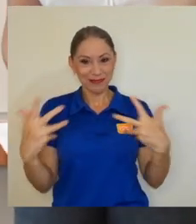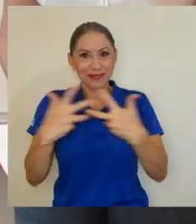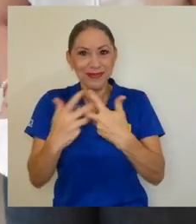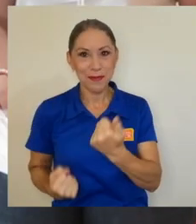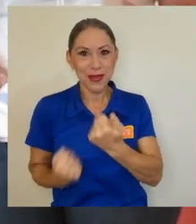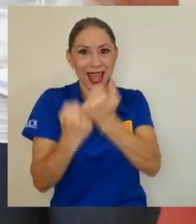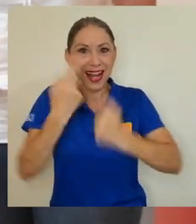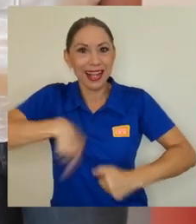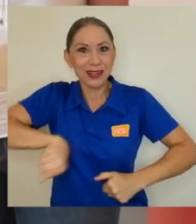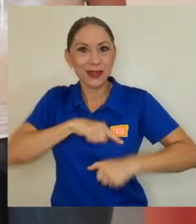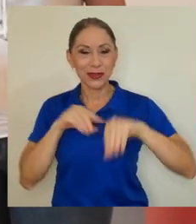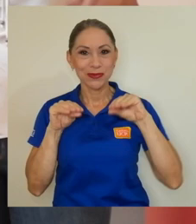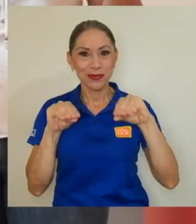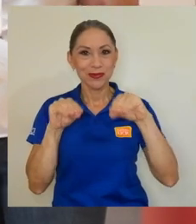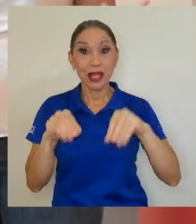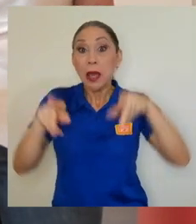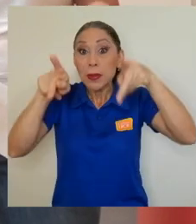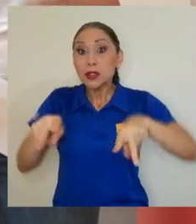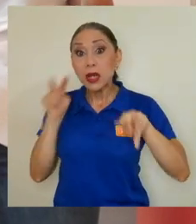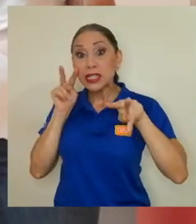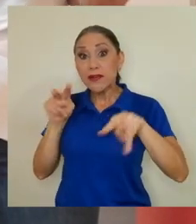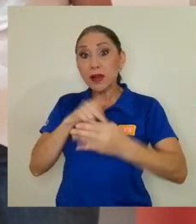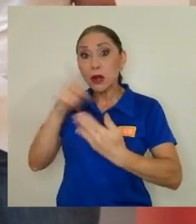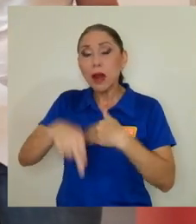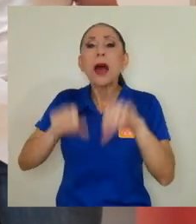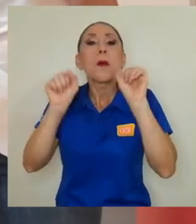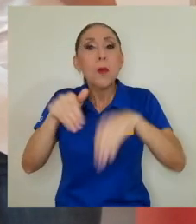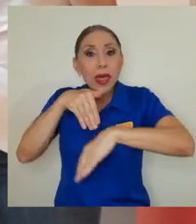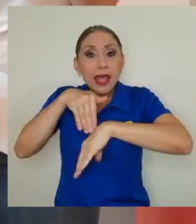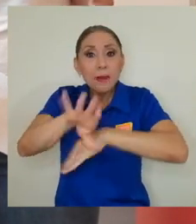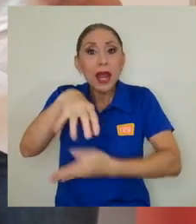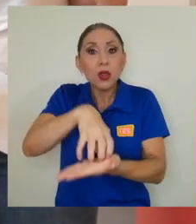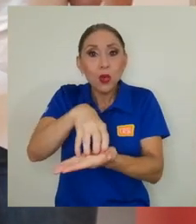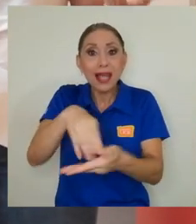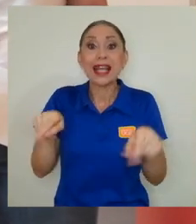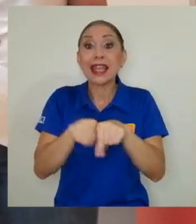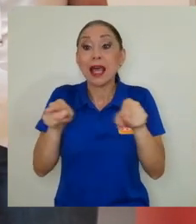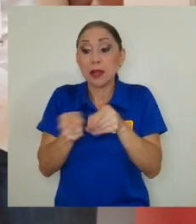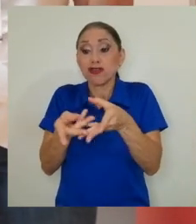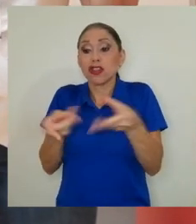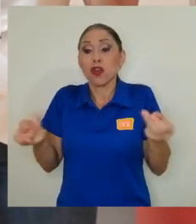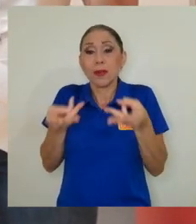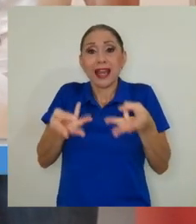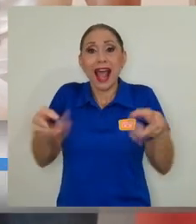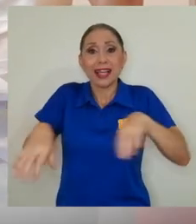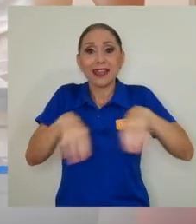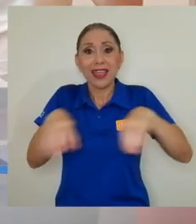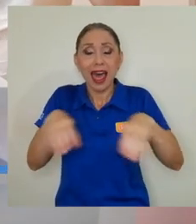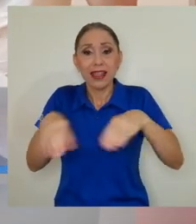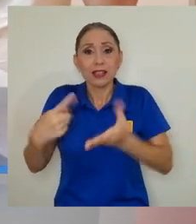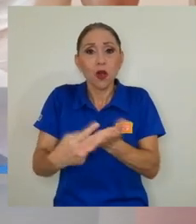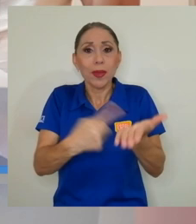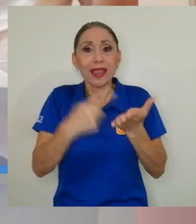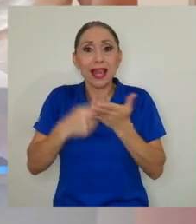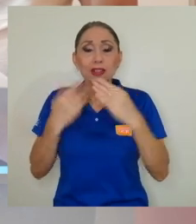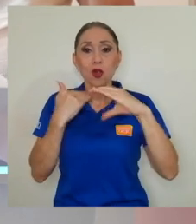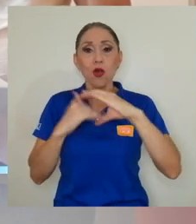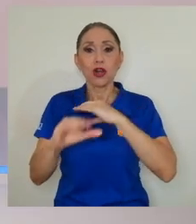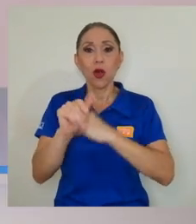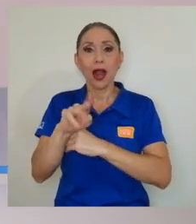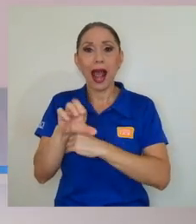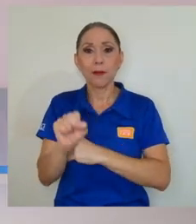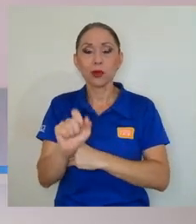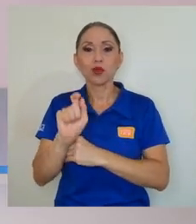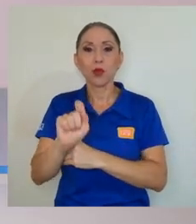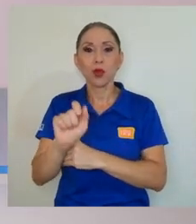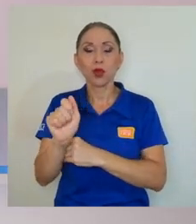Los espectadores pueden enviar sus dudas, la resolución de actividades y comentarios al correo campus.15